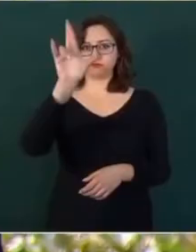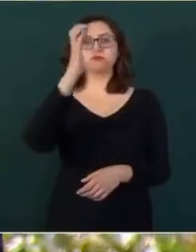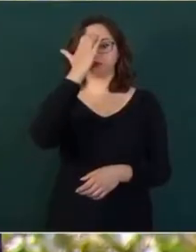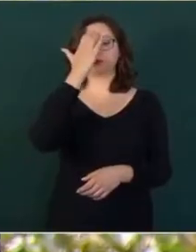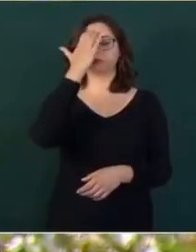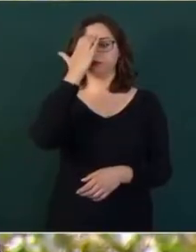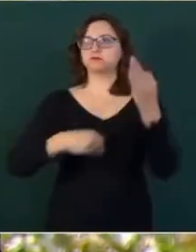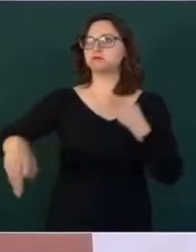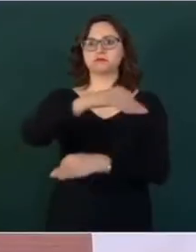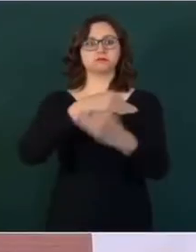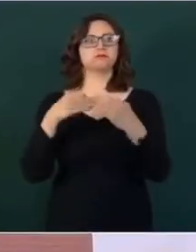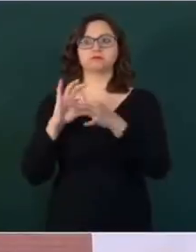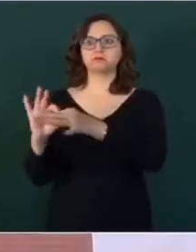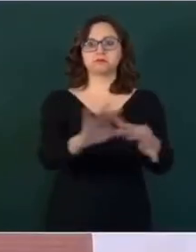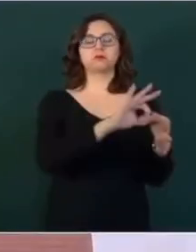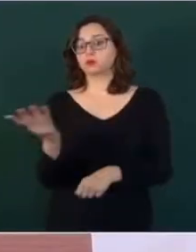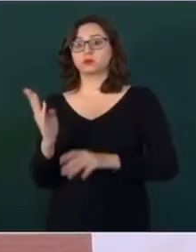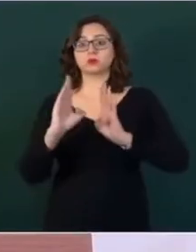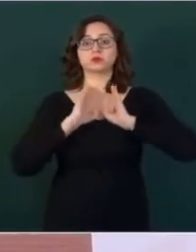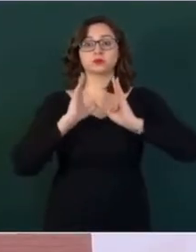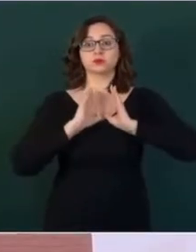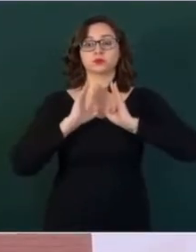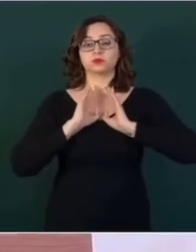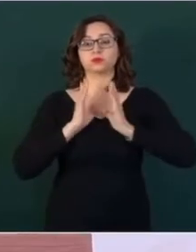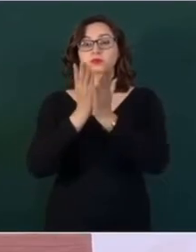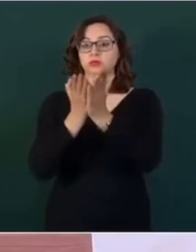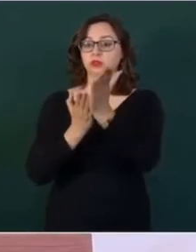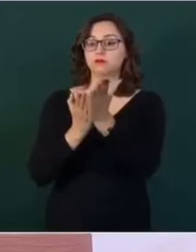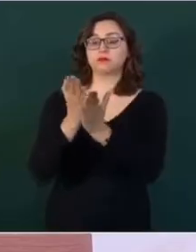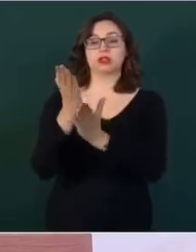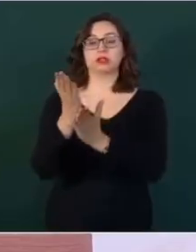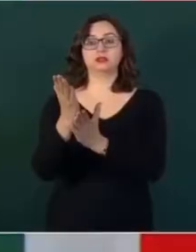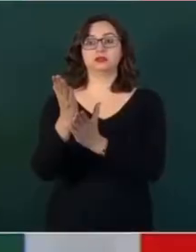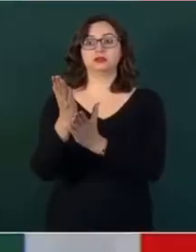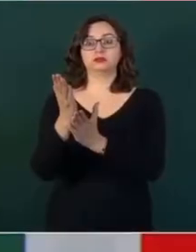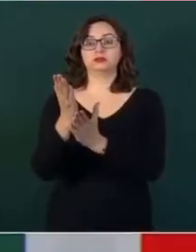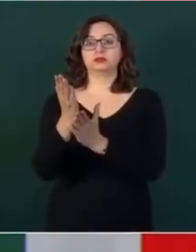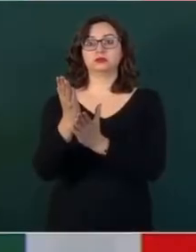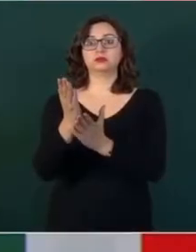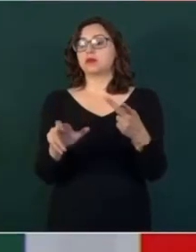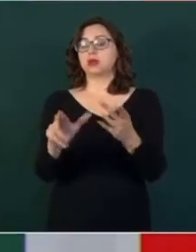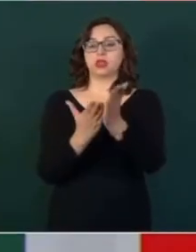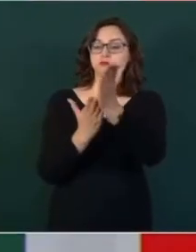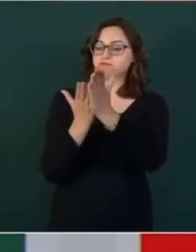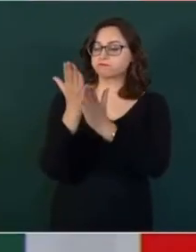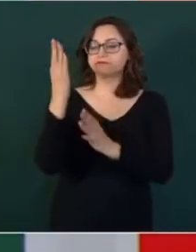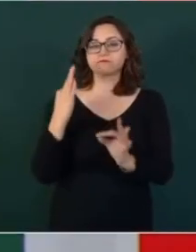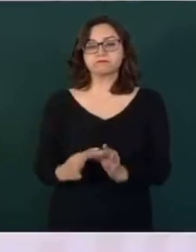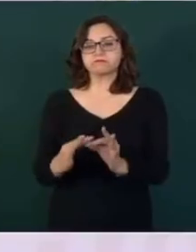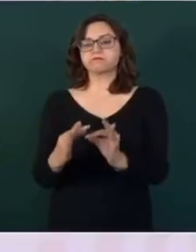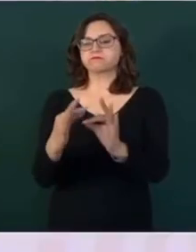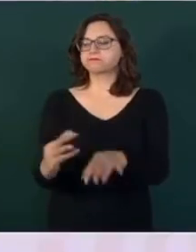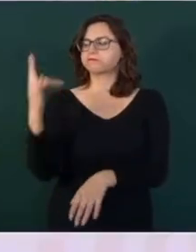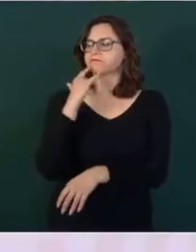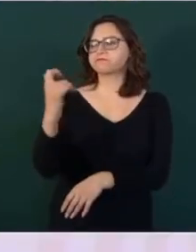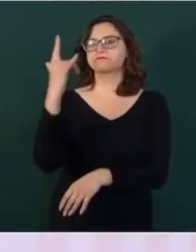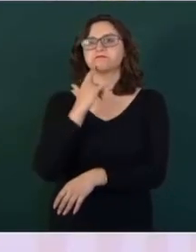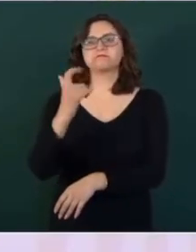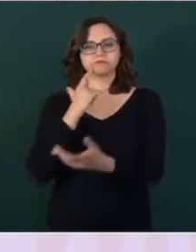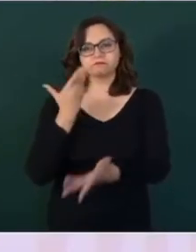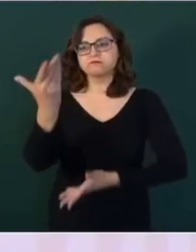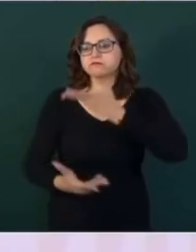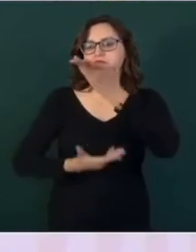sincero y fraterno. Sin la lealtad de las Secretarías de la Defensa y de Marina y sin su entrega al pueblo,